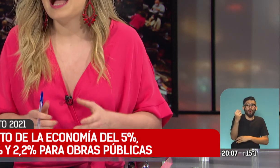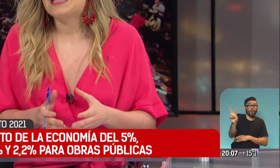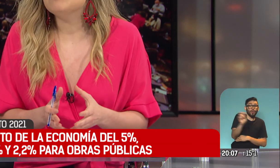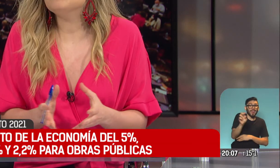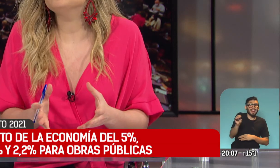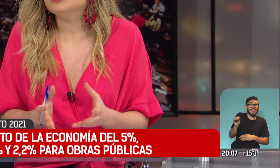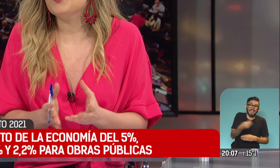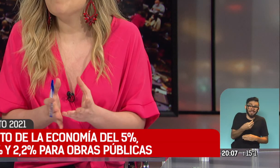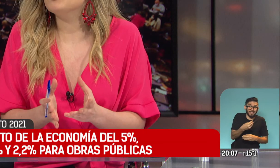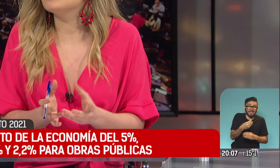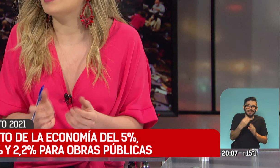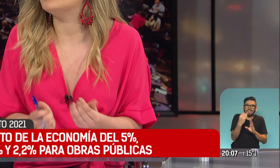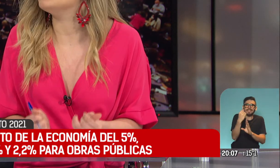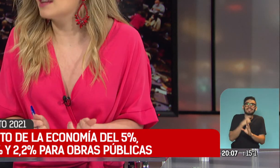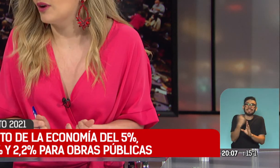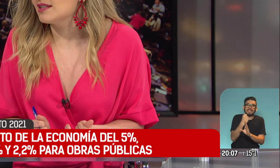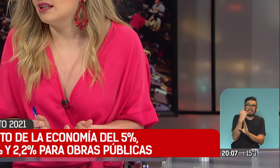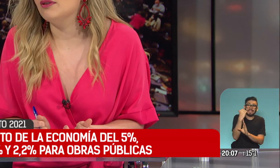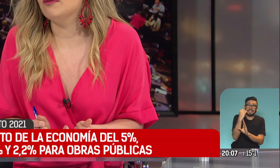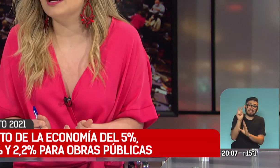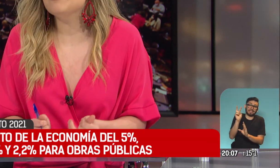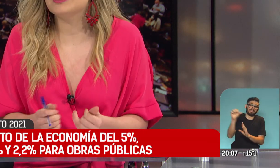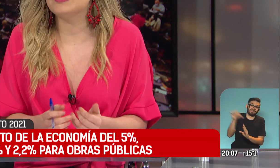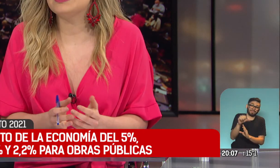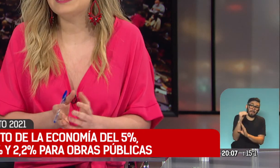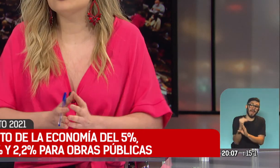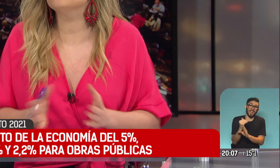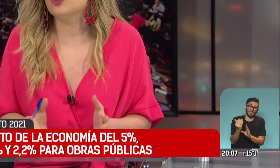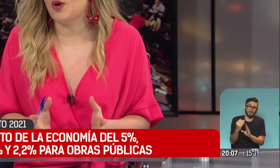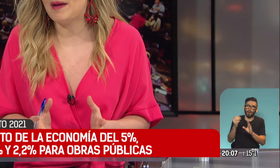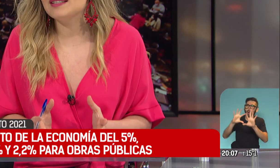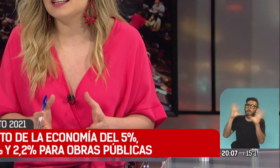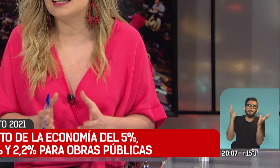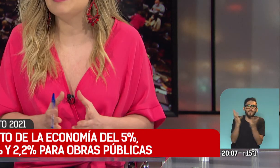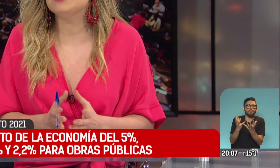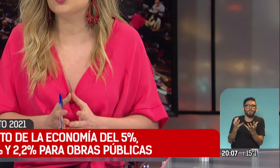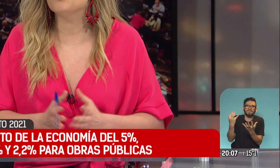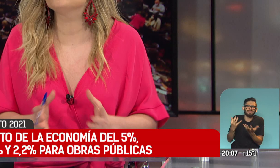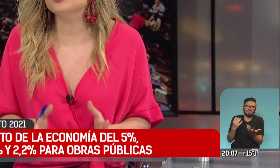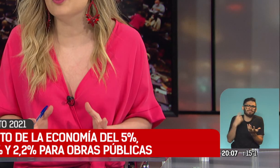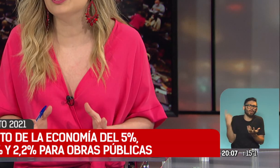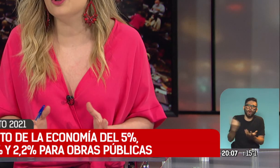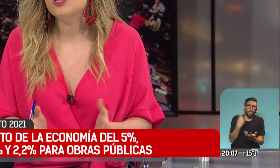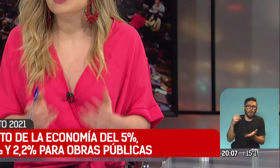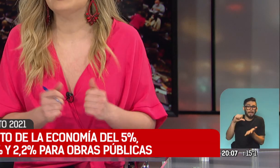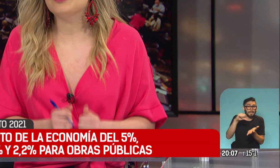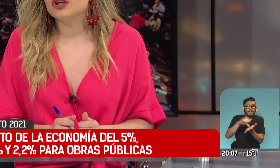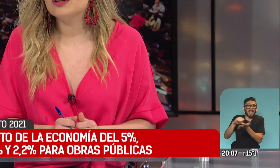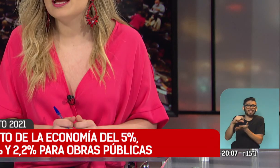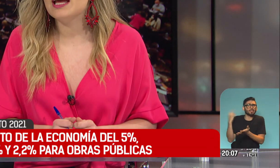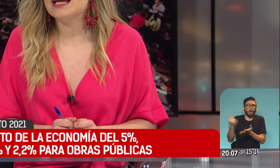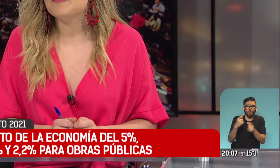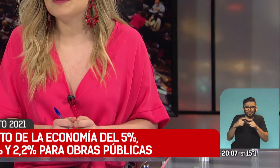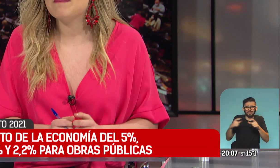que a nivel mundial un poco se relativiza lo que es el déficit fiscal porque la realidad es que todos los países están emitiendo muchísimo dinero en